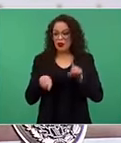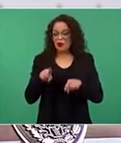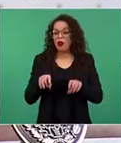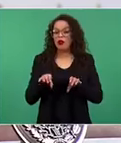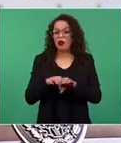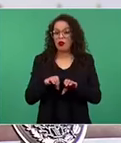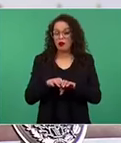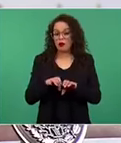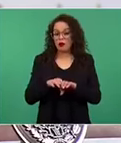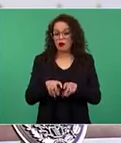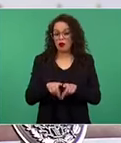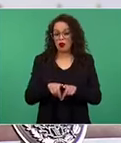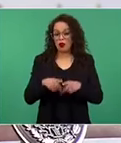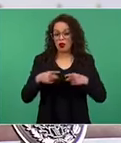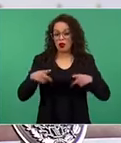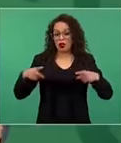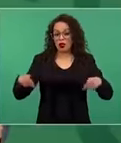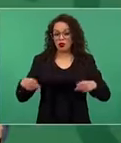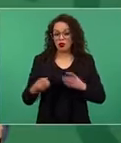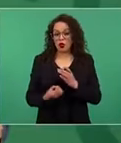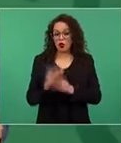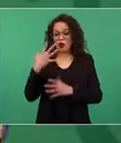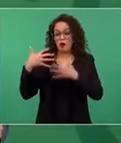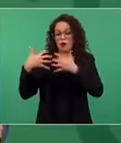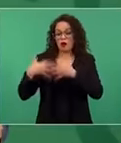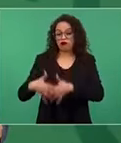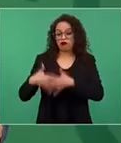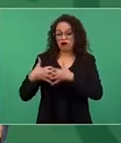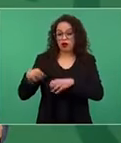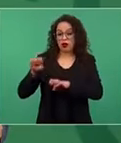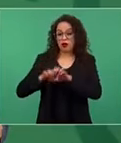de las nuevas industrias del país.